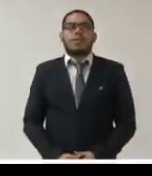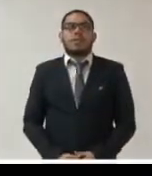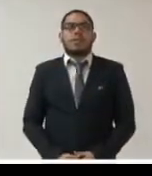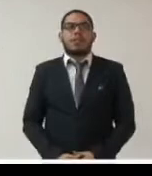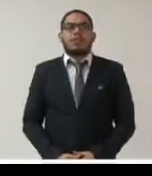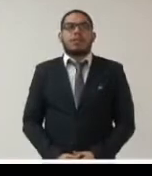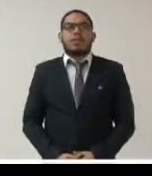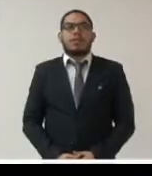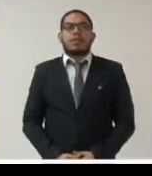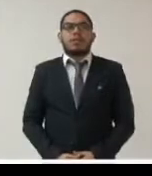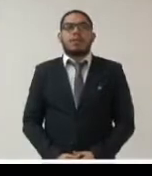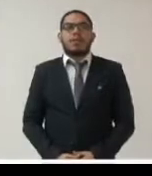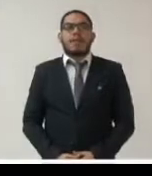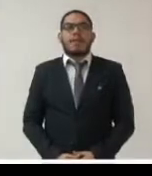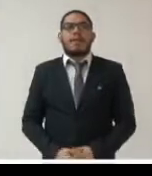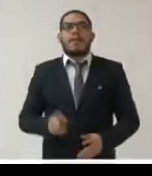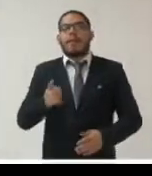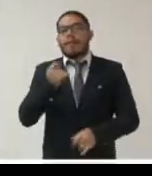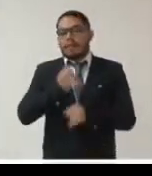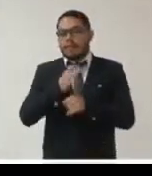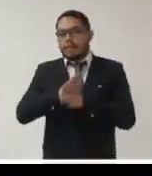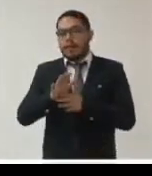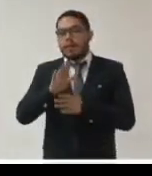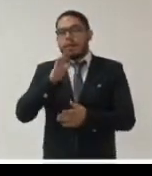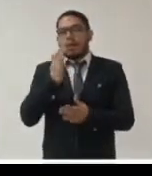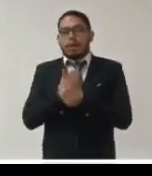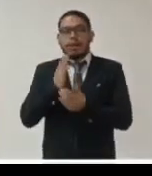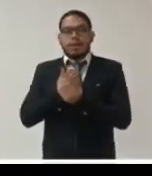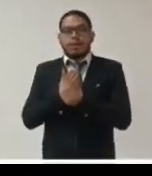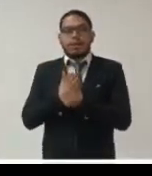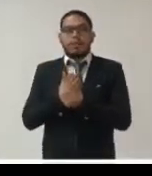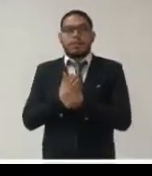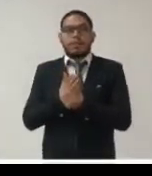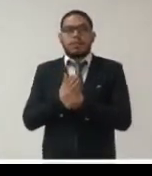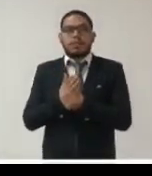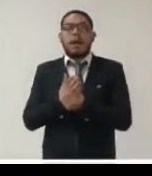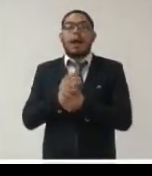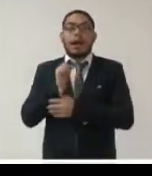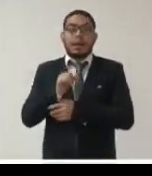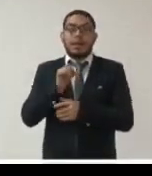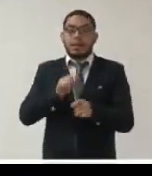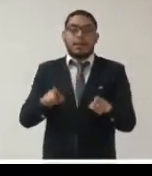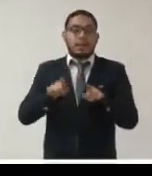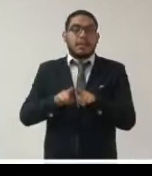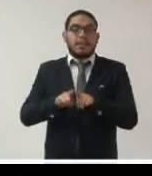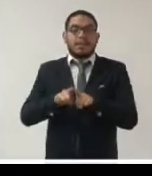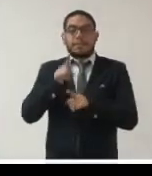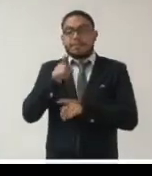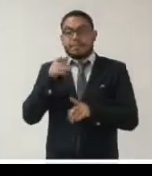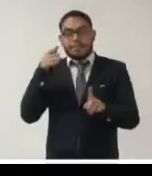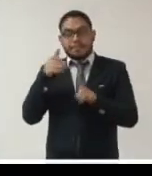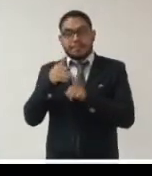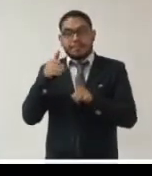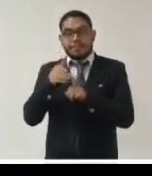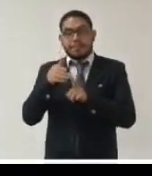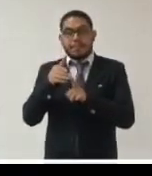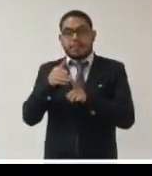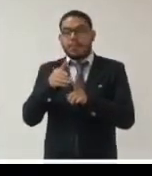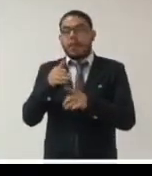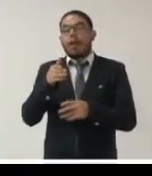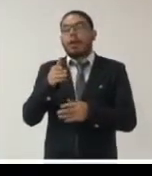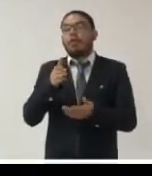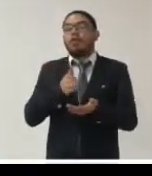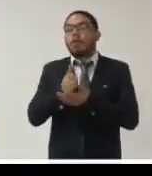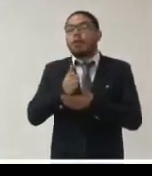de los archivos públicos asimismo no se han encontrado protocolos destinados a permitir el acceso a